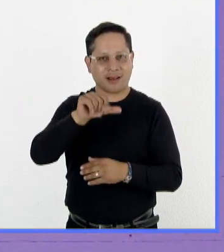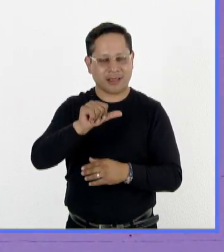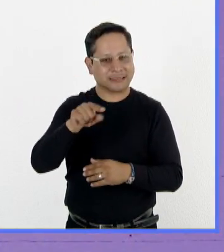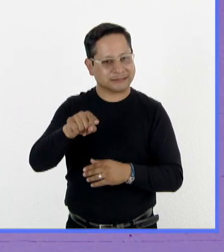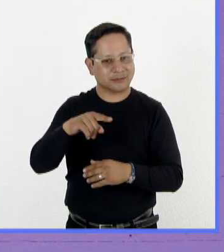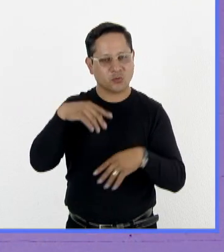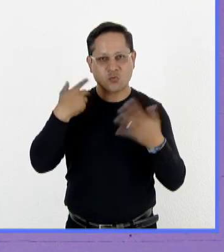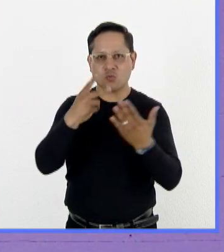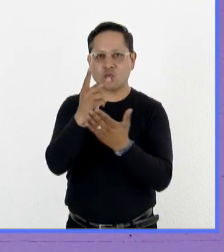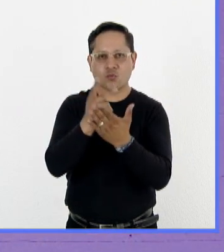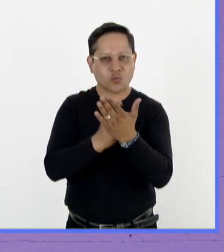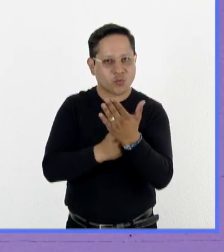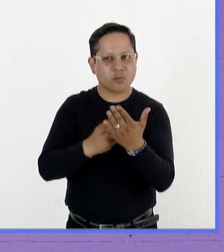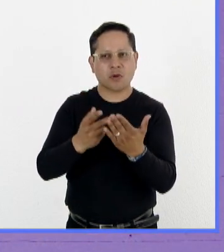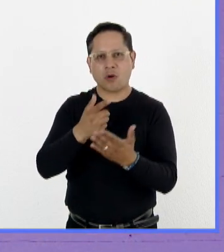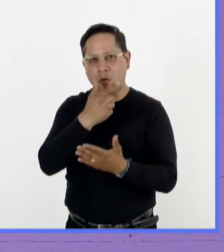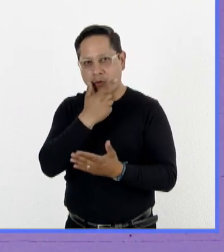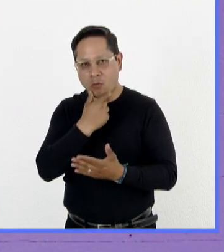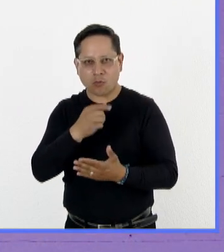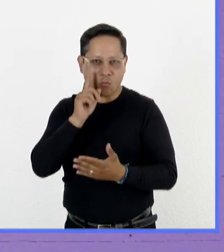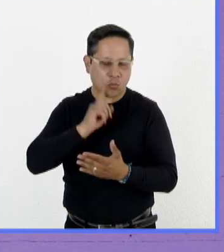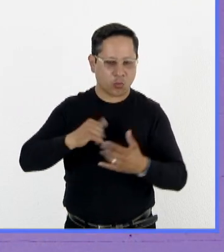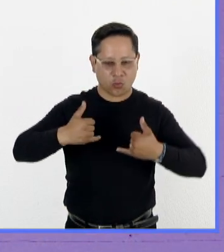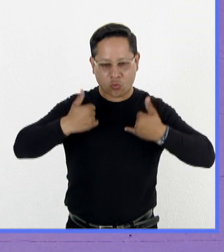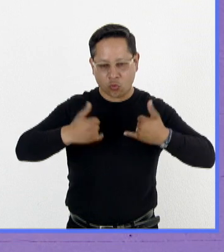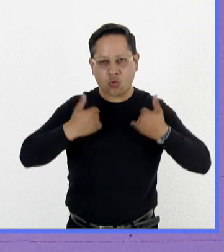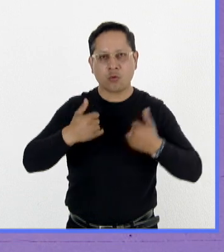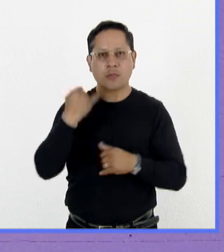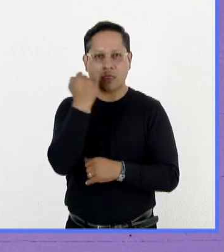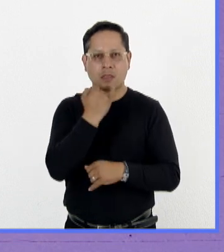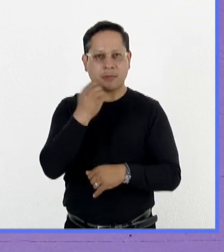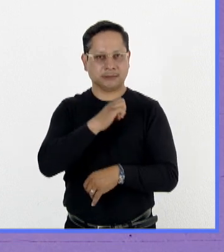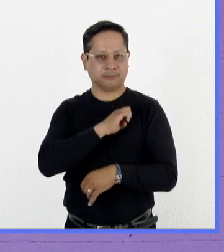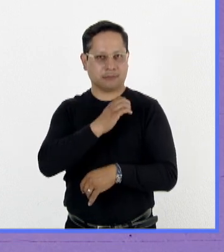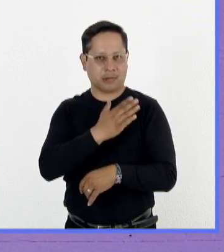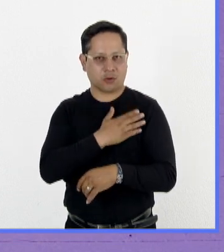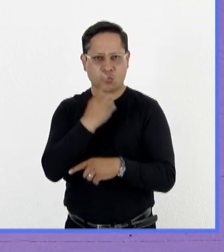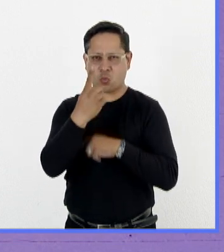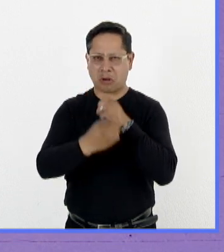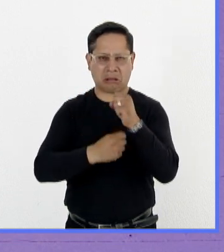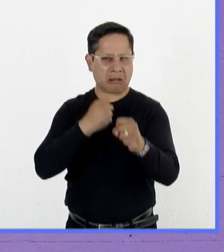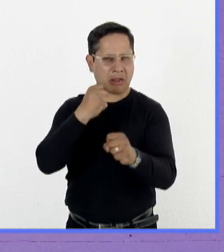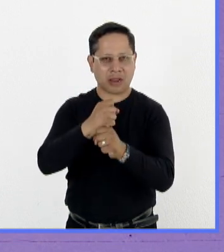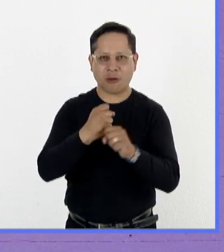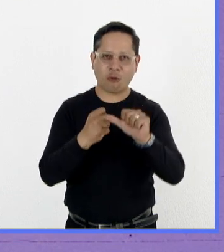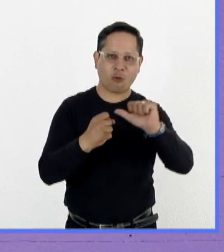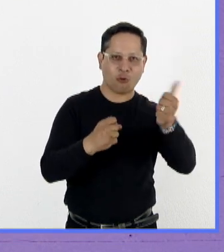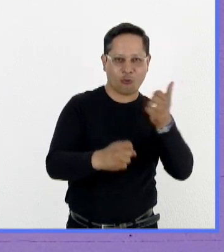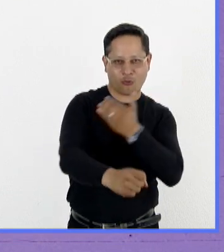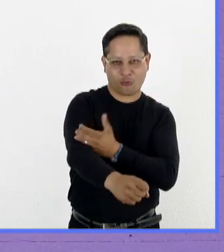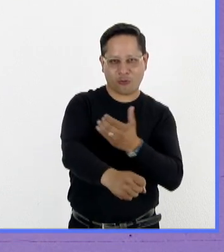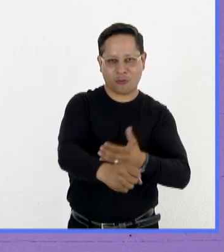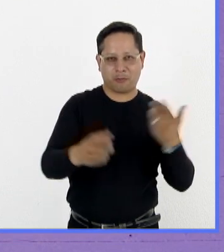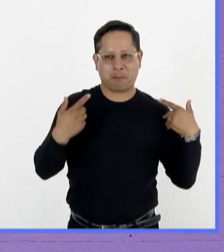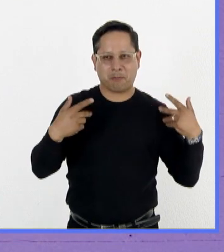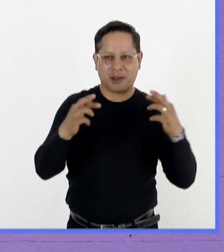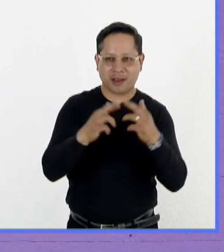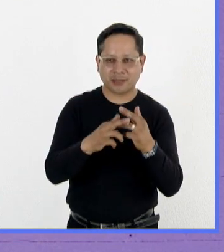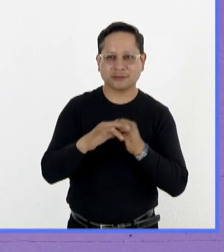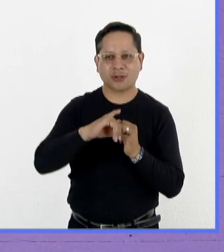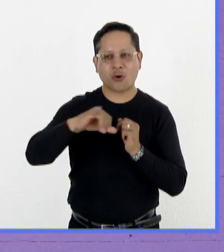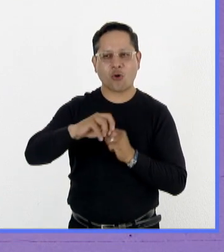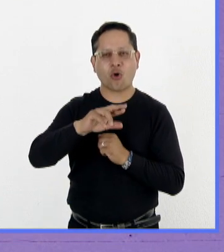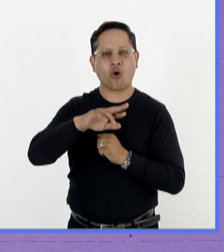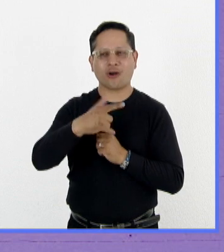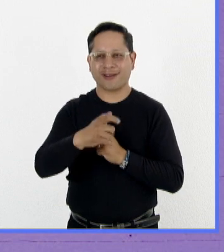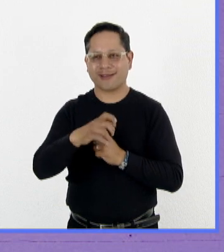encanta en el que escritoras y escritores jóvenes en lengua española trabajan un año entero acompañados de tutores como Jorge Vol, Pielo y Ros y